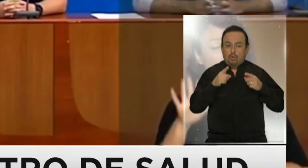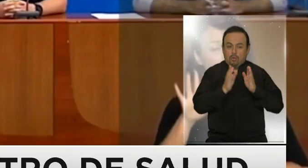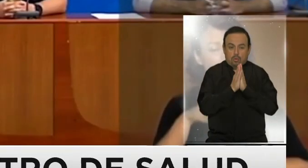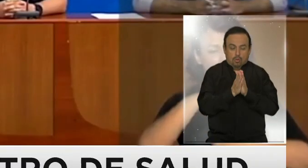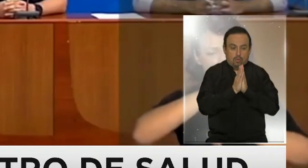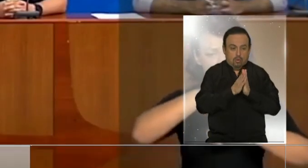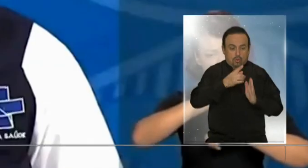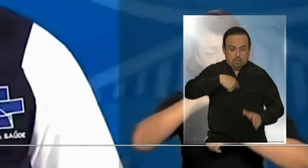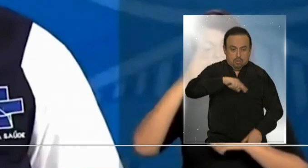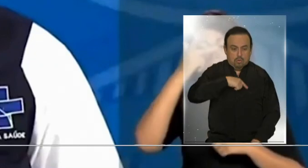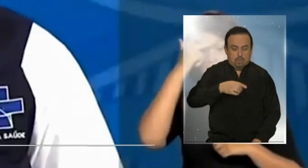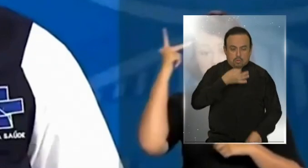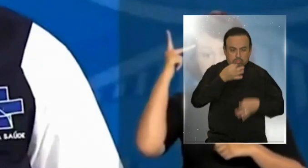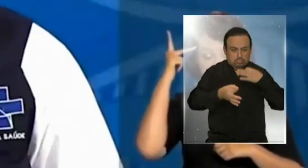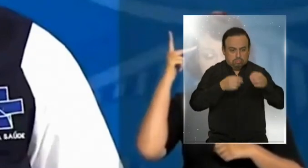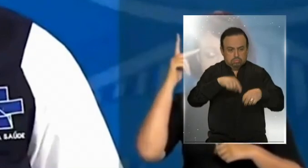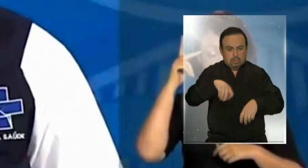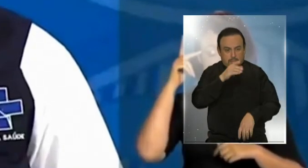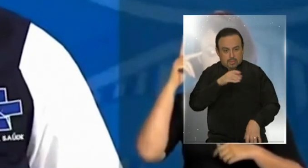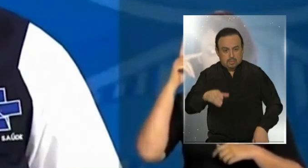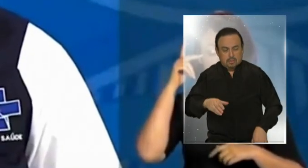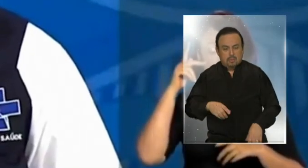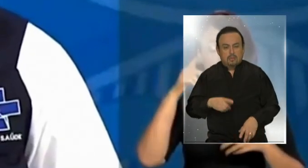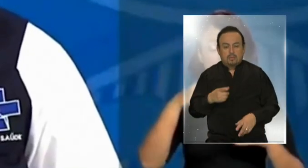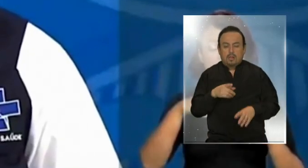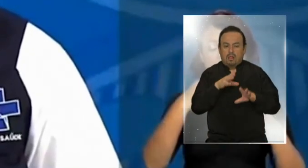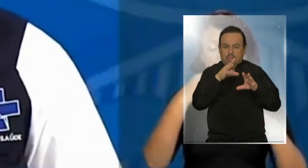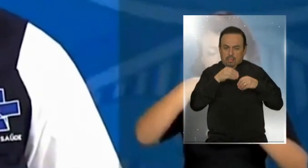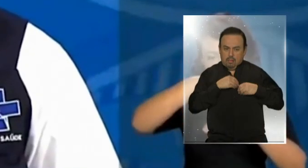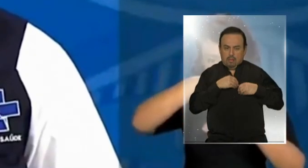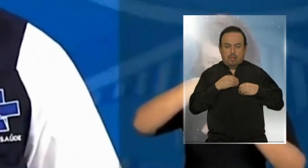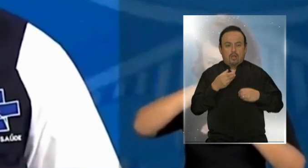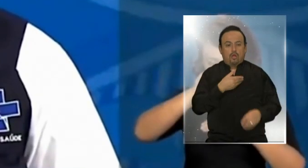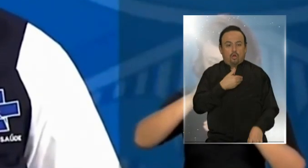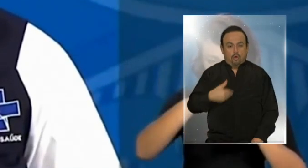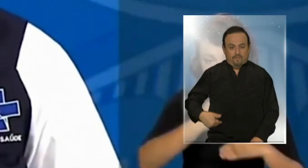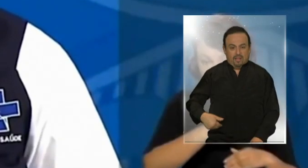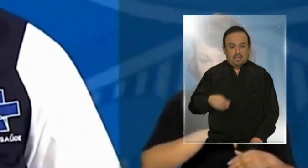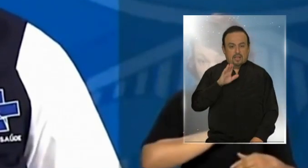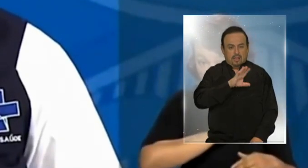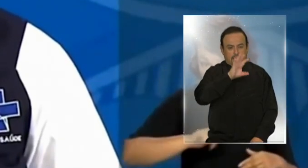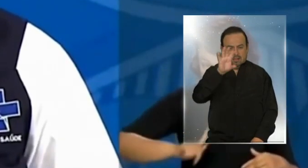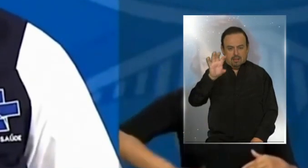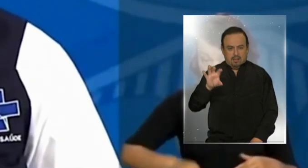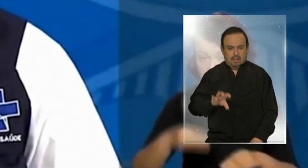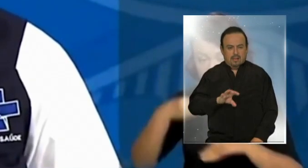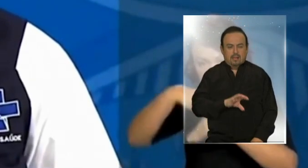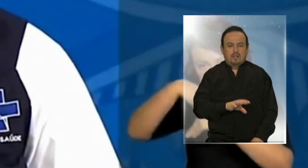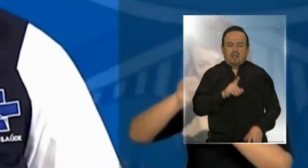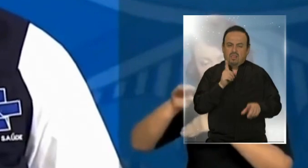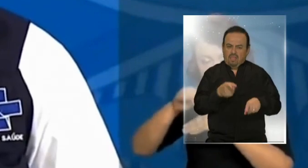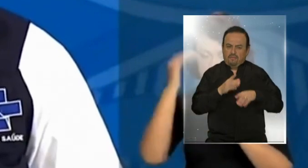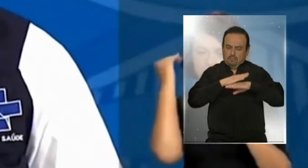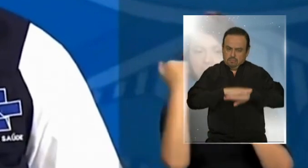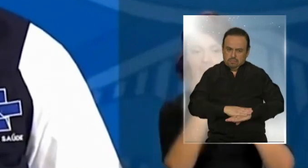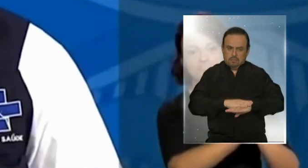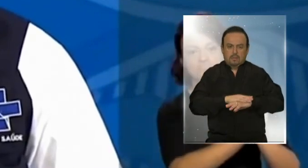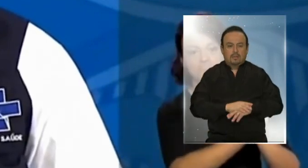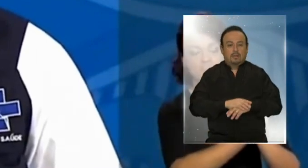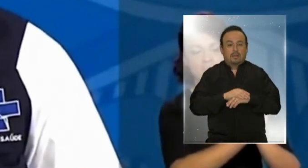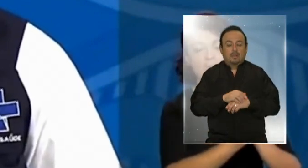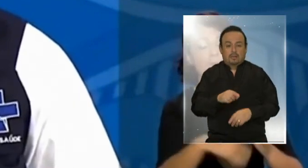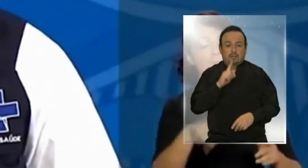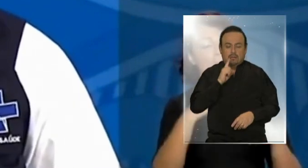Nosotros recomendamos que las personas atiendan a las recomendaciones de los gobernadores de los distintos estados que tienen los mejores